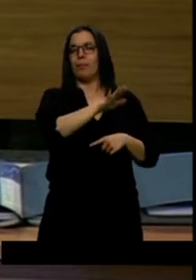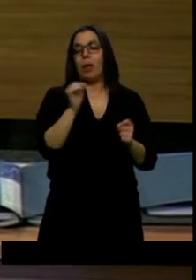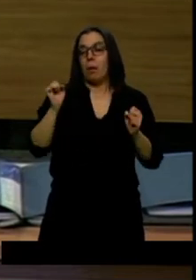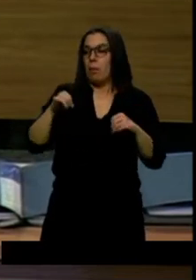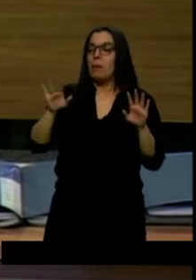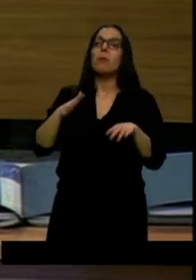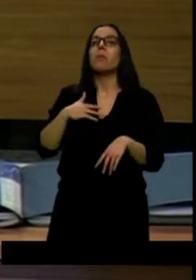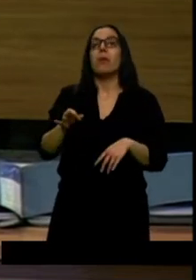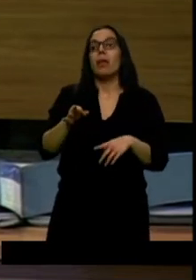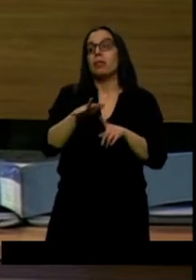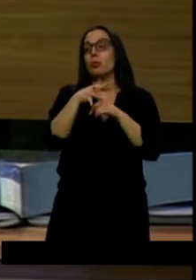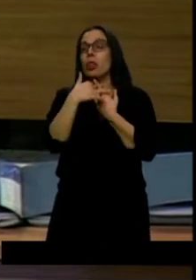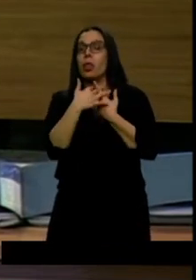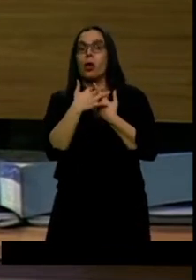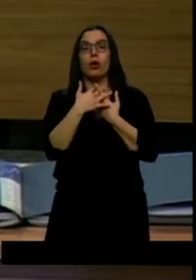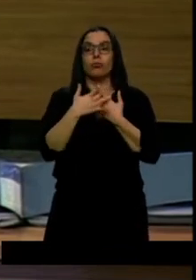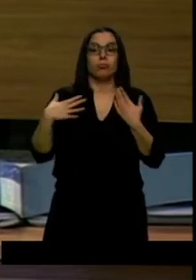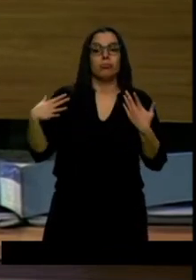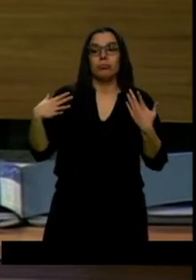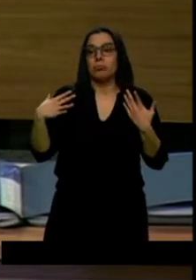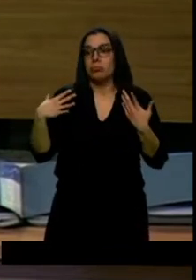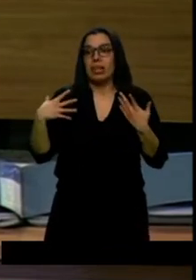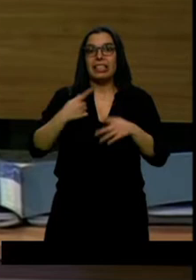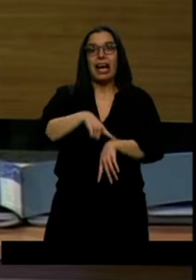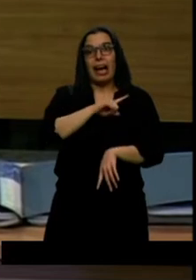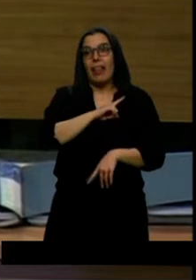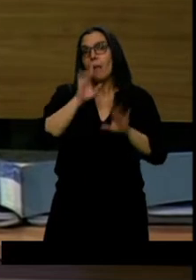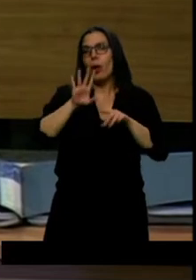dramáticos todos vamos a llegar. O sea que seguro, señora fiscal.